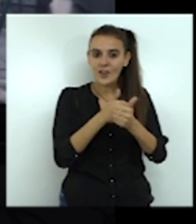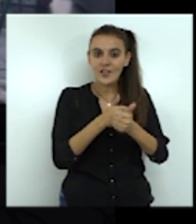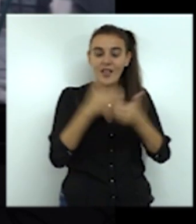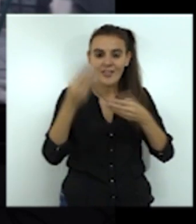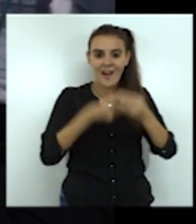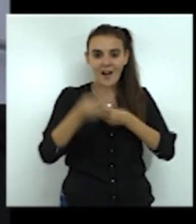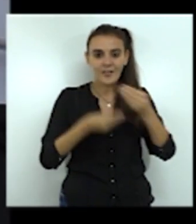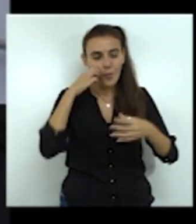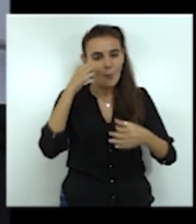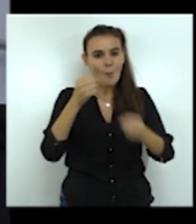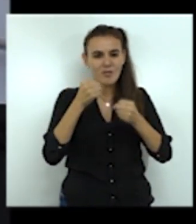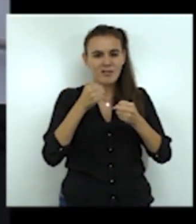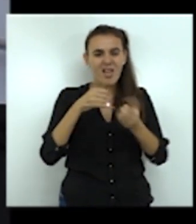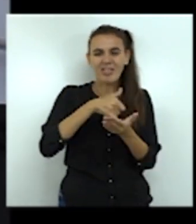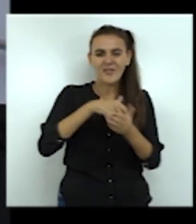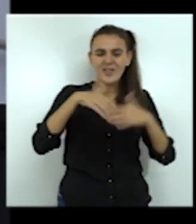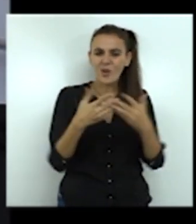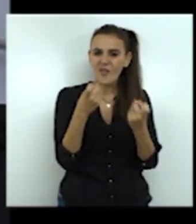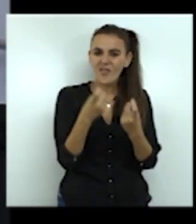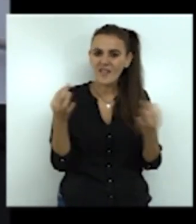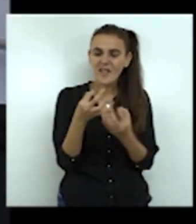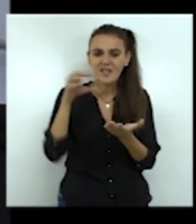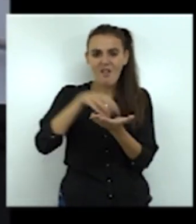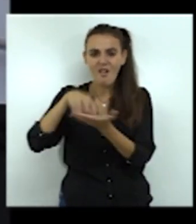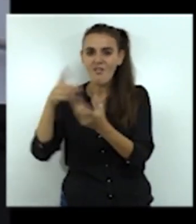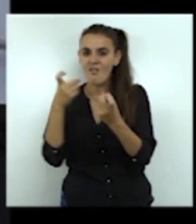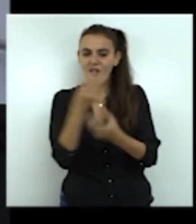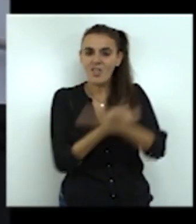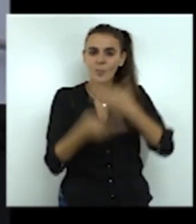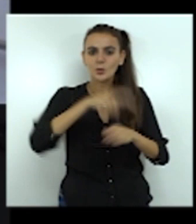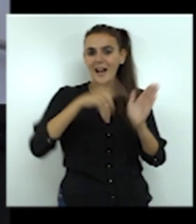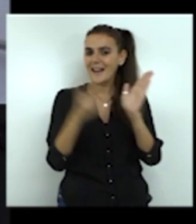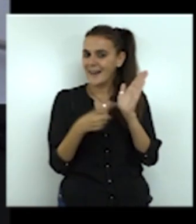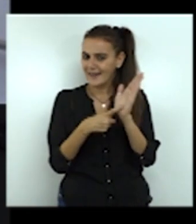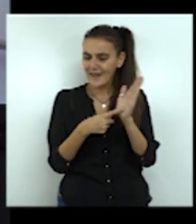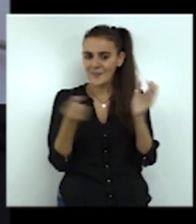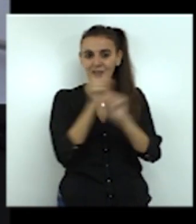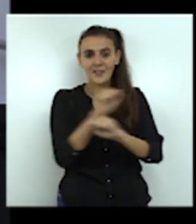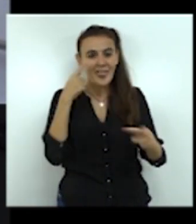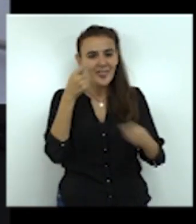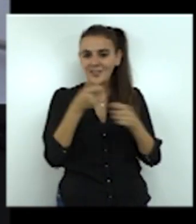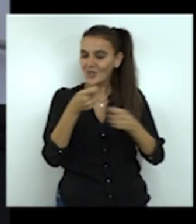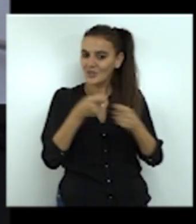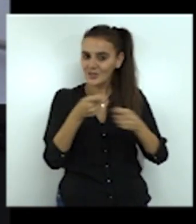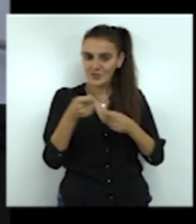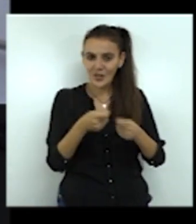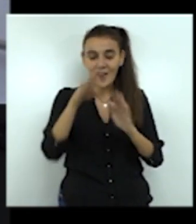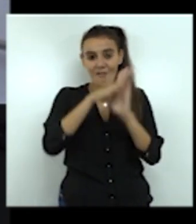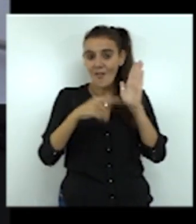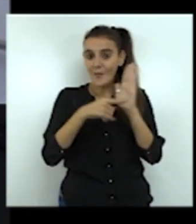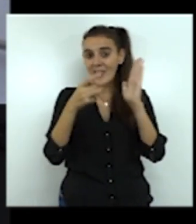debilidades se centran en la falta de institucionalidad y cobertura legal, la imposibilidad de controlar los estándares mínimos de calidad de los